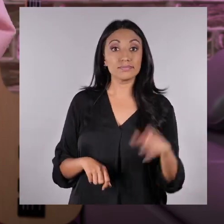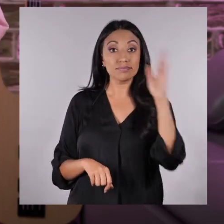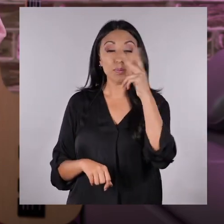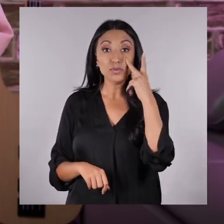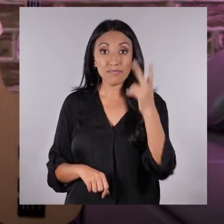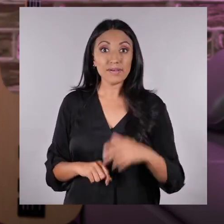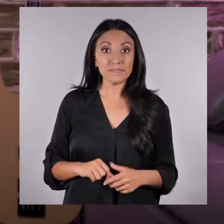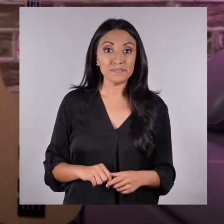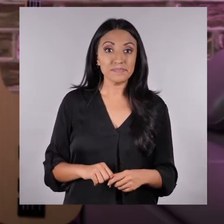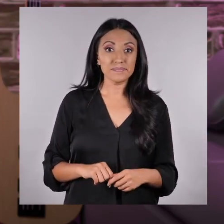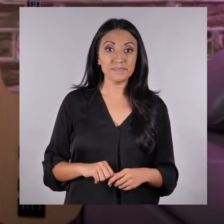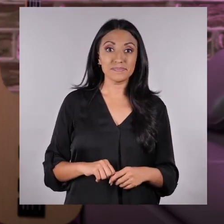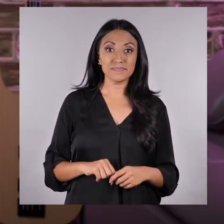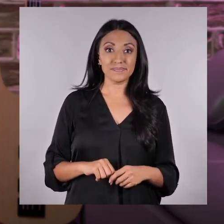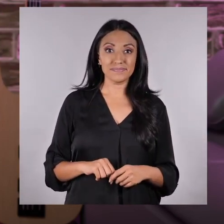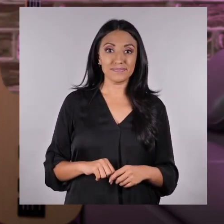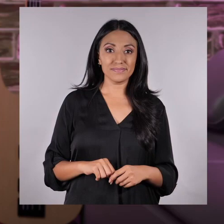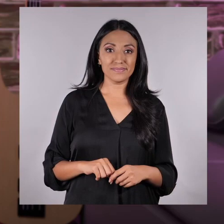¡Veamos!